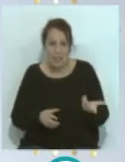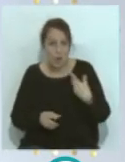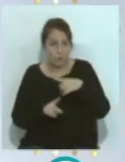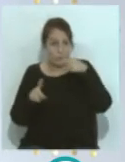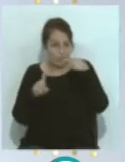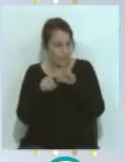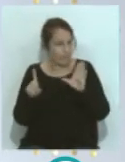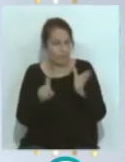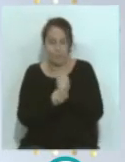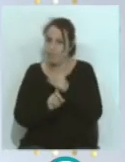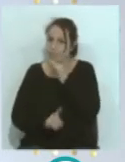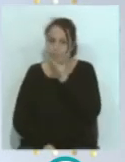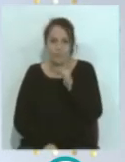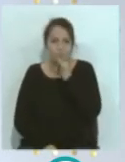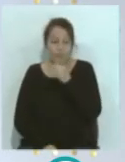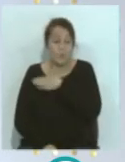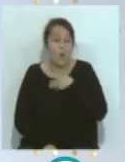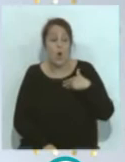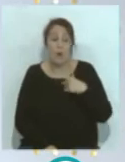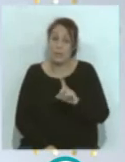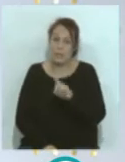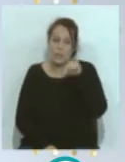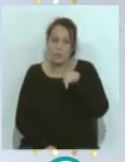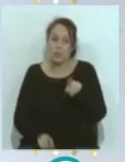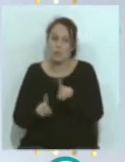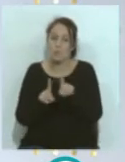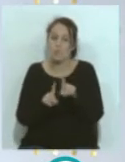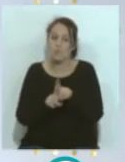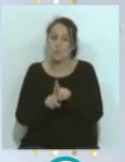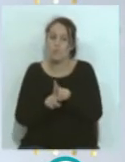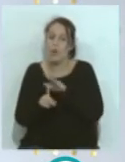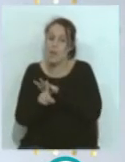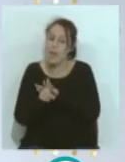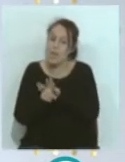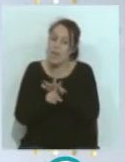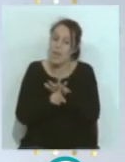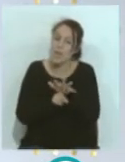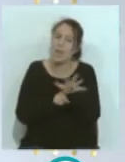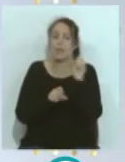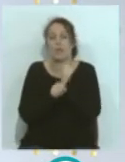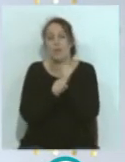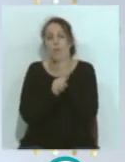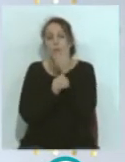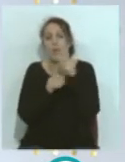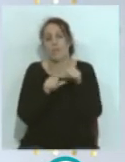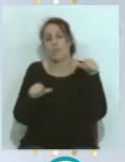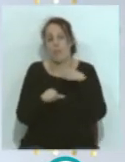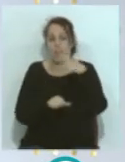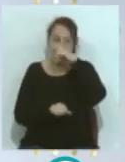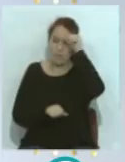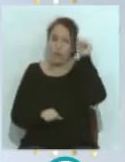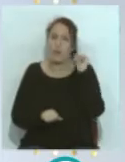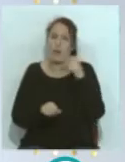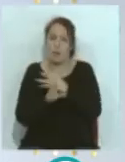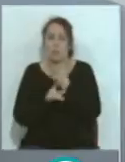objetivo y lo que no deseamos es que esto, de alguna manera, enturbie el entorno y el buen trabajo que está desarrollando Cervera con sus jugadores.